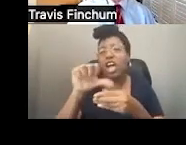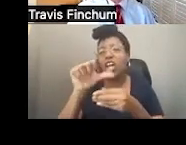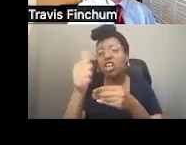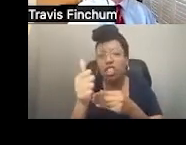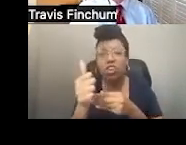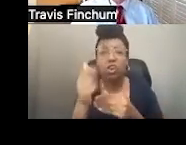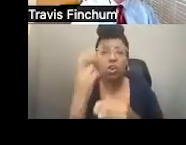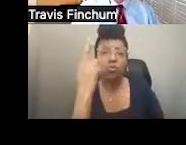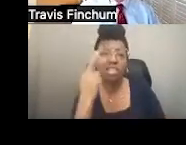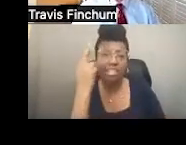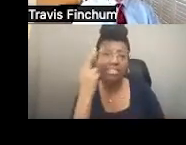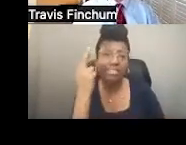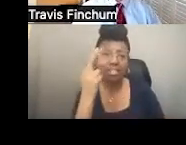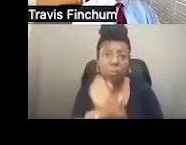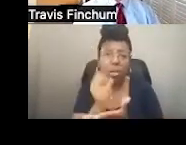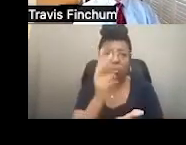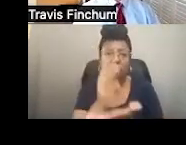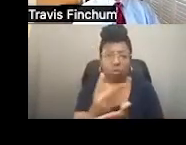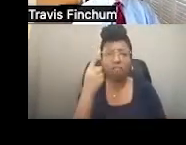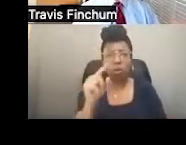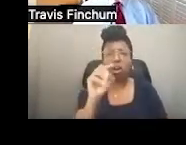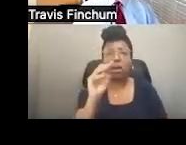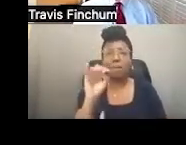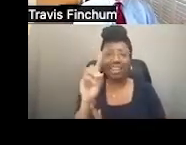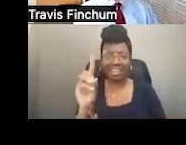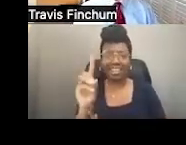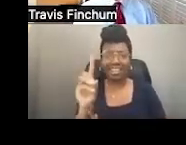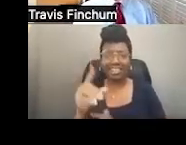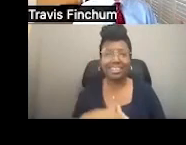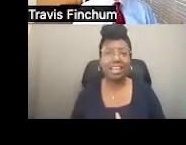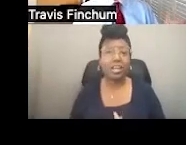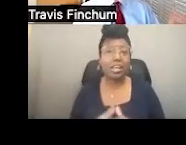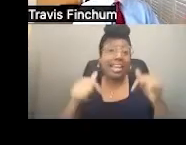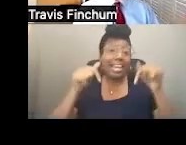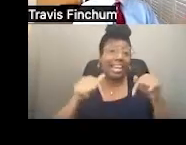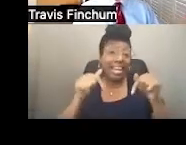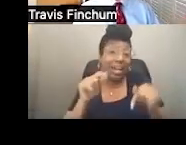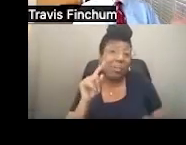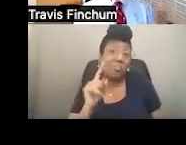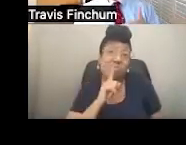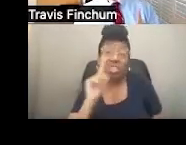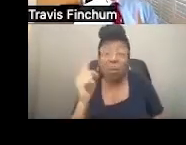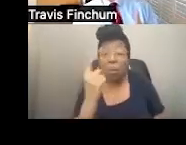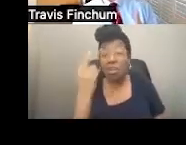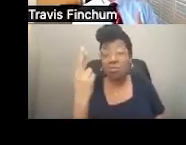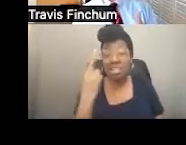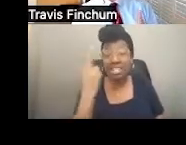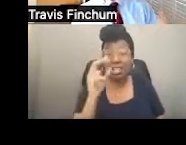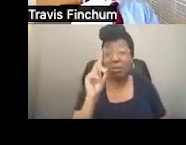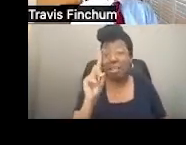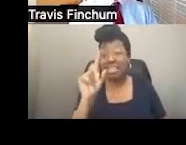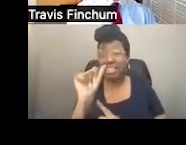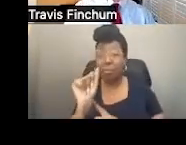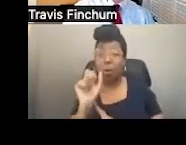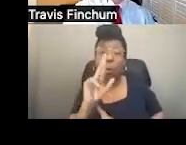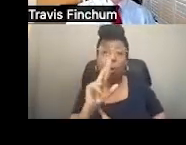en la que cabe para recibir Medicaid y para el Medicaid en la Florida es discapacidad. Debe